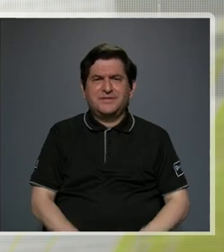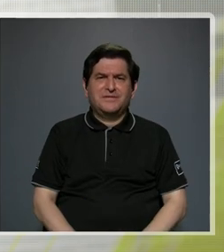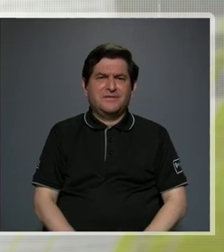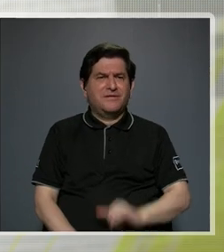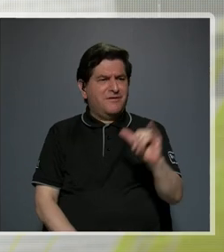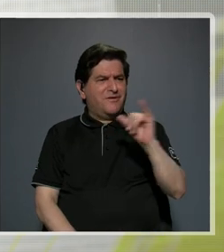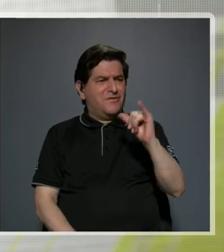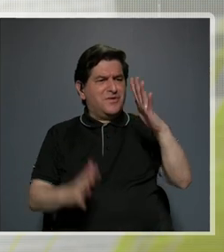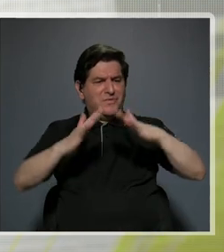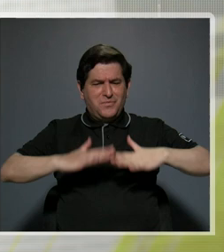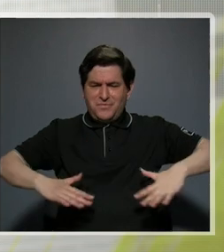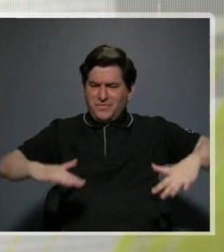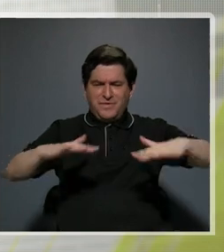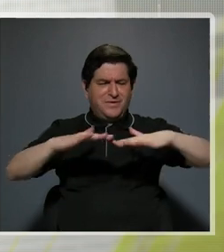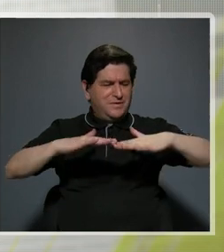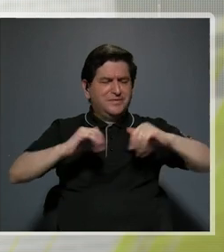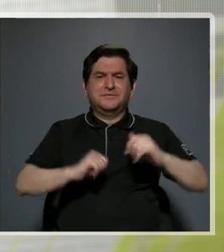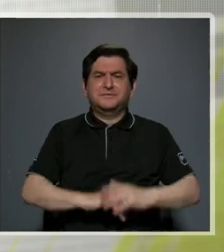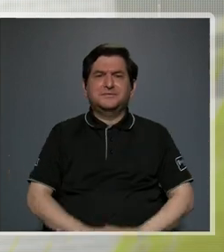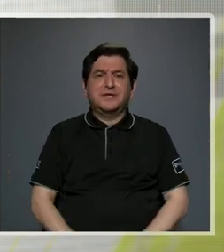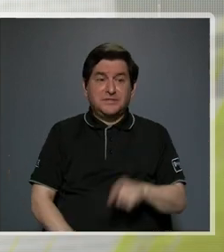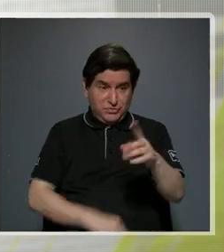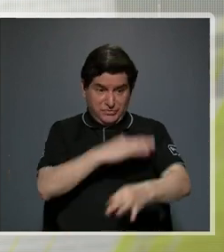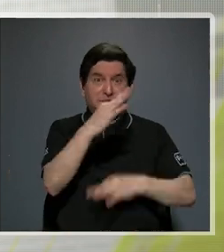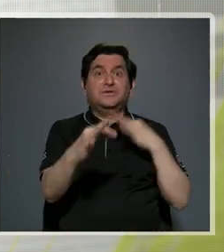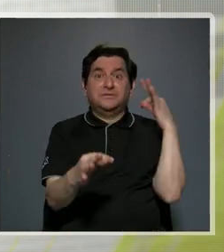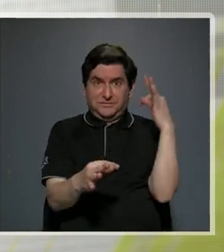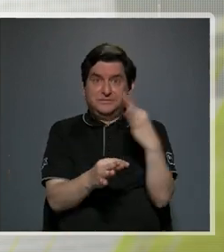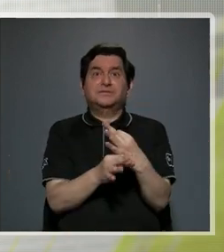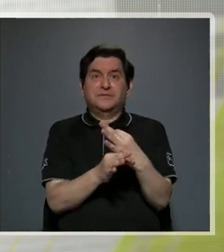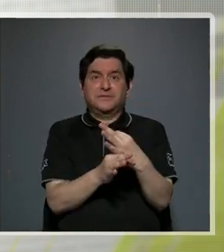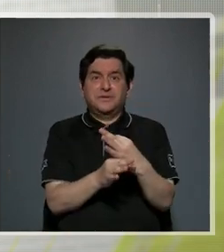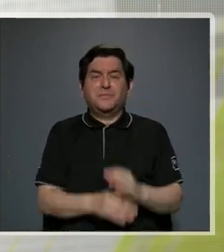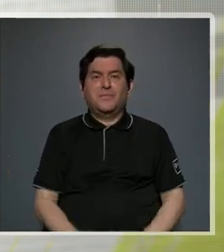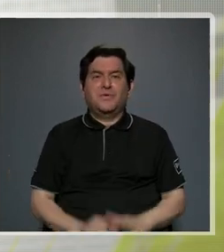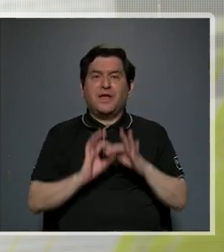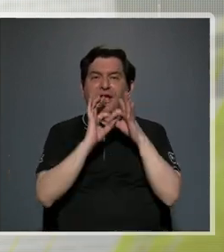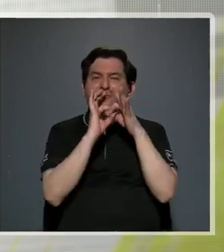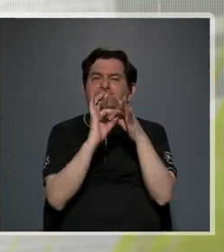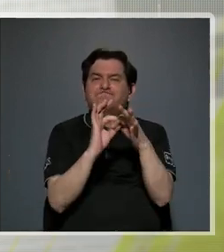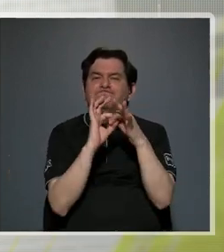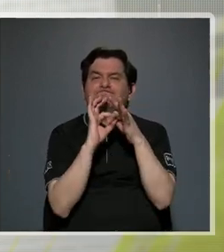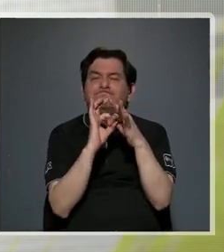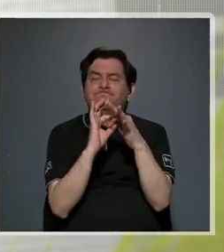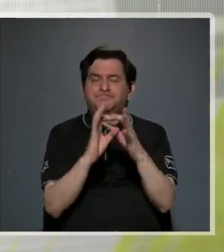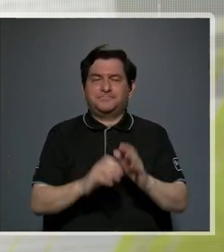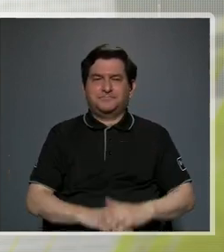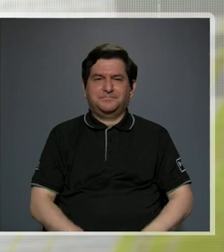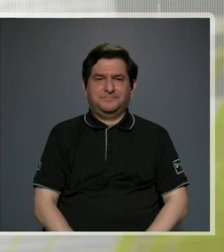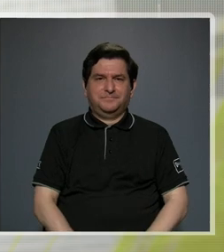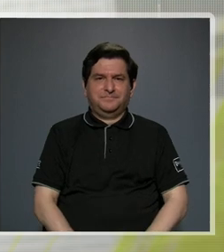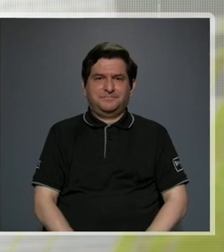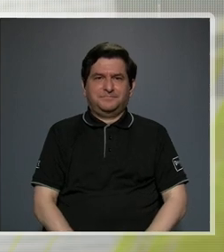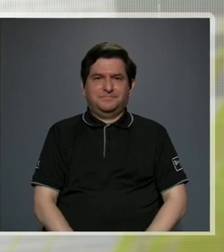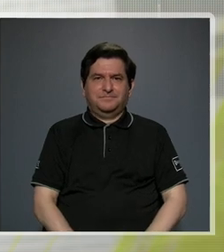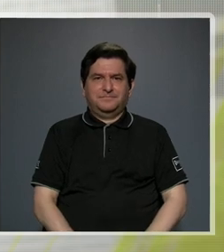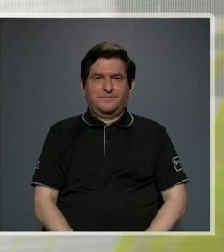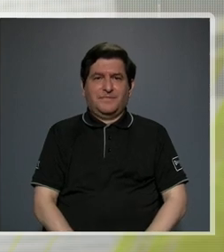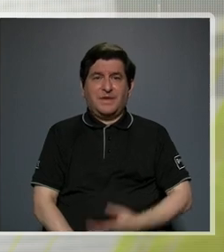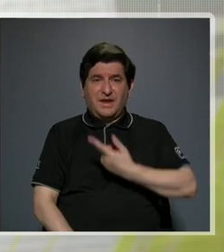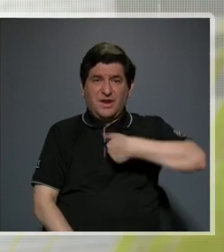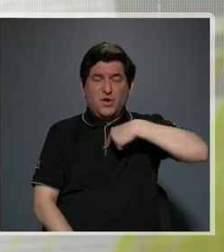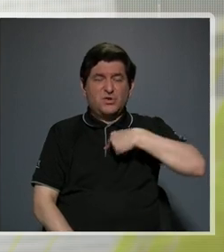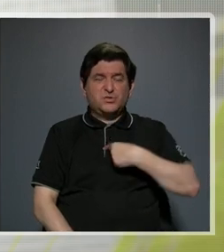mismos espacios este tipo de comunión, ¿verdad? Vivimos